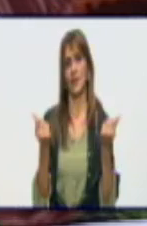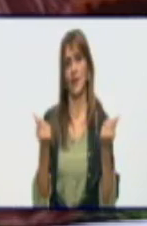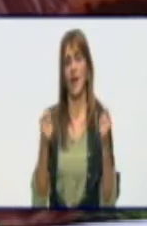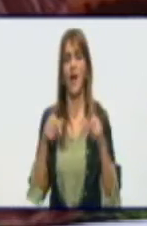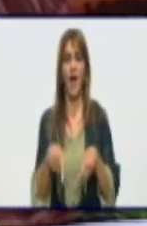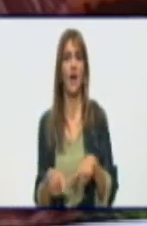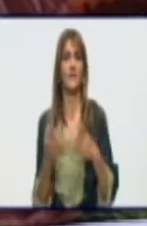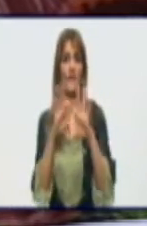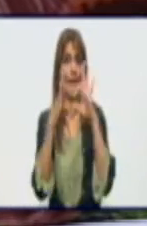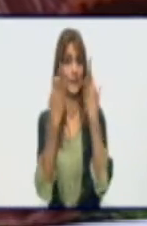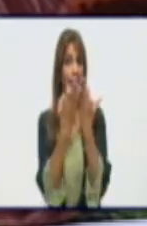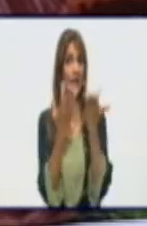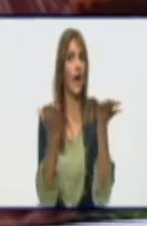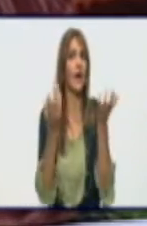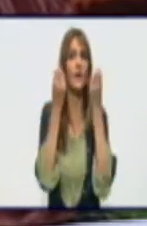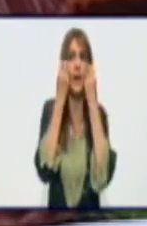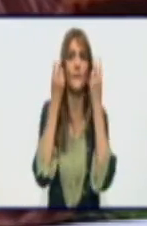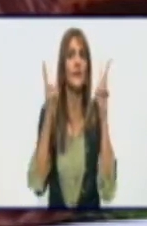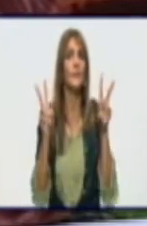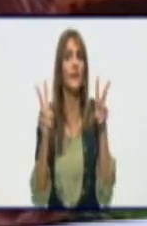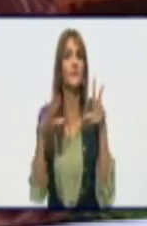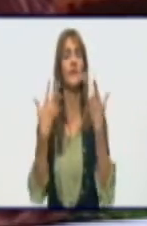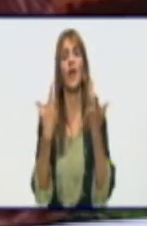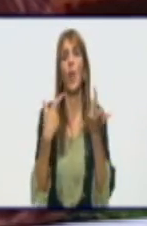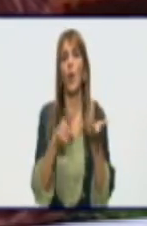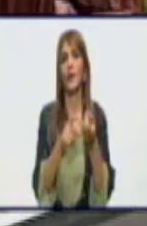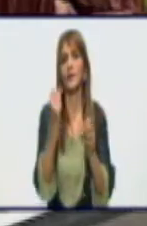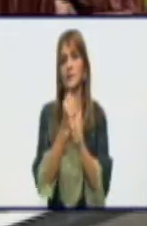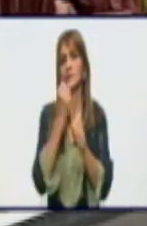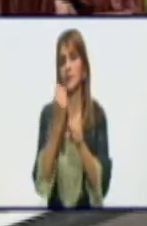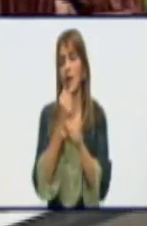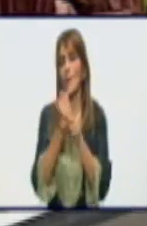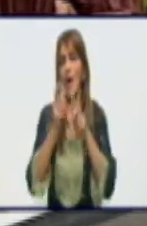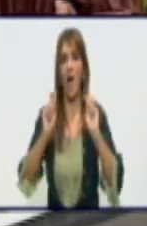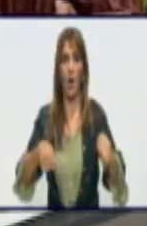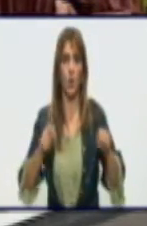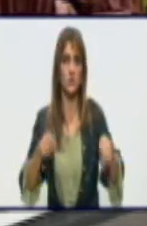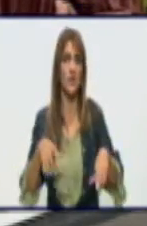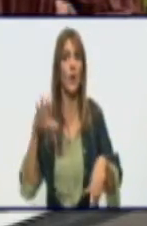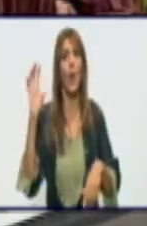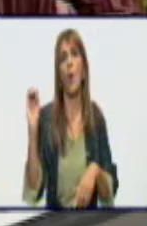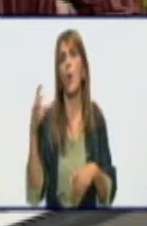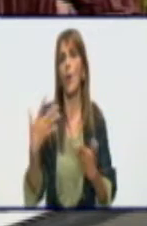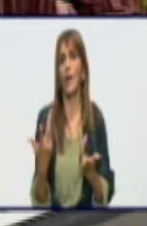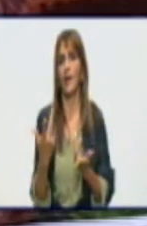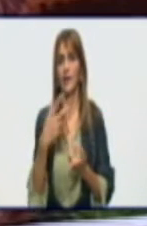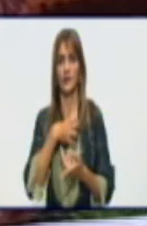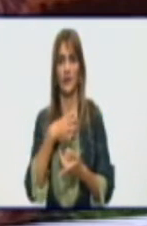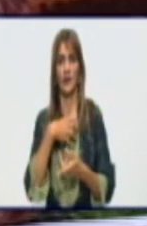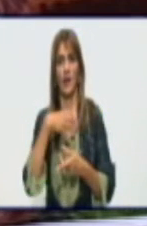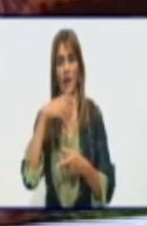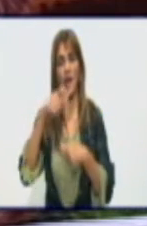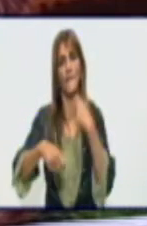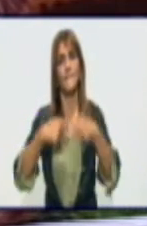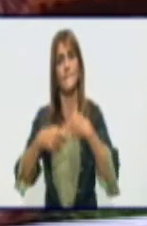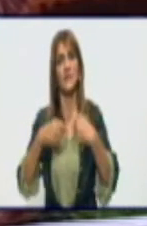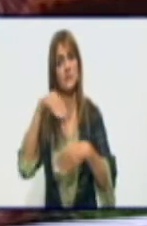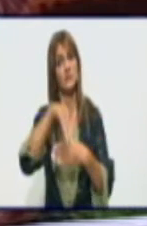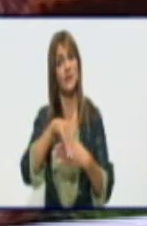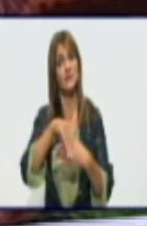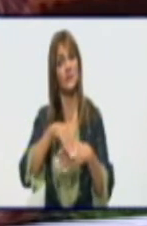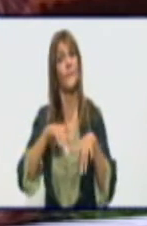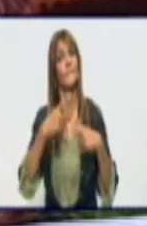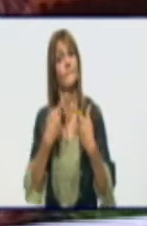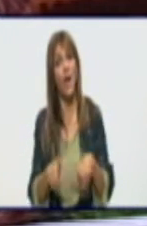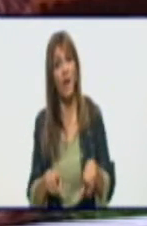gana el cochero. Hay familias que viven de lo que gana el dueño del visitaxi. Ah, lo que pasa es que tenemos que ser responsables